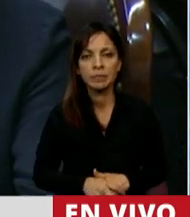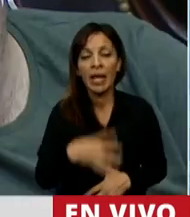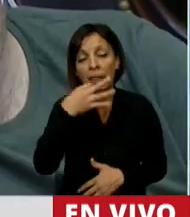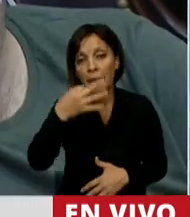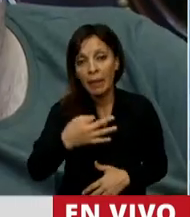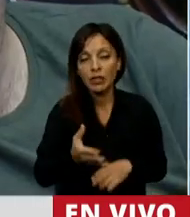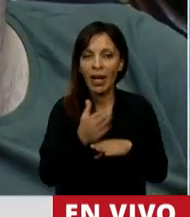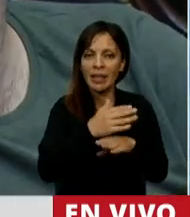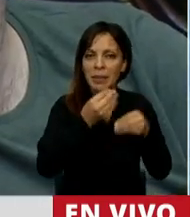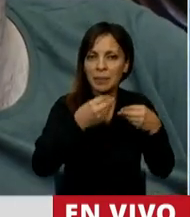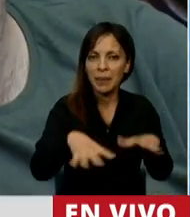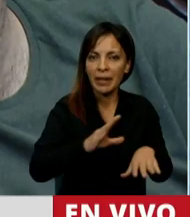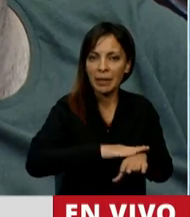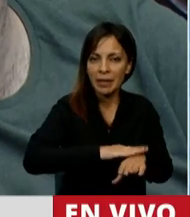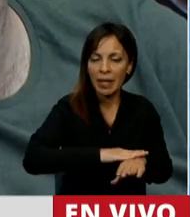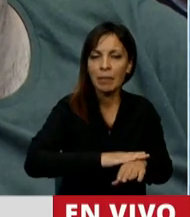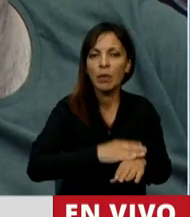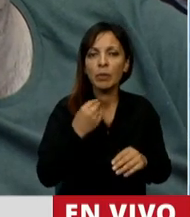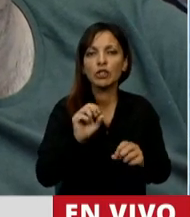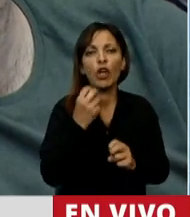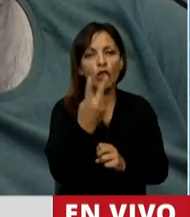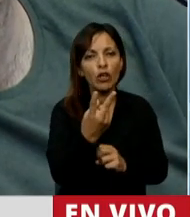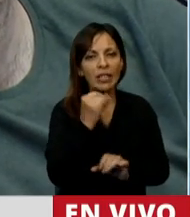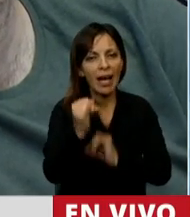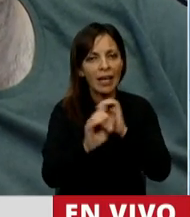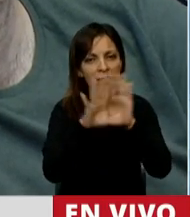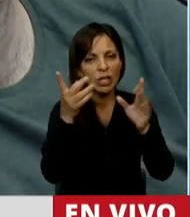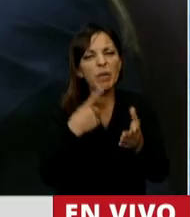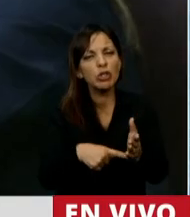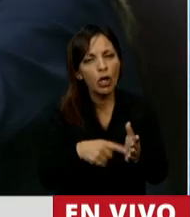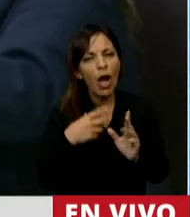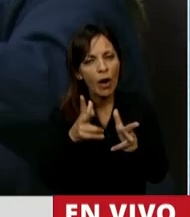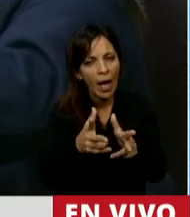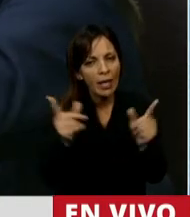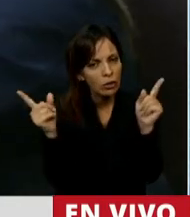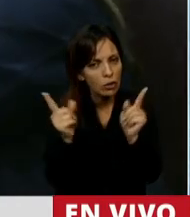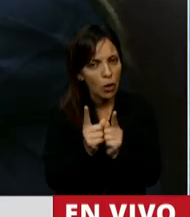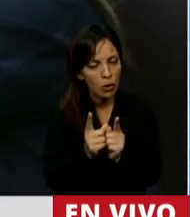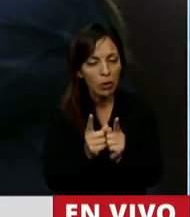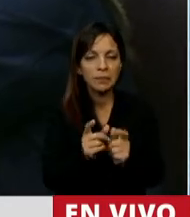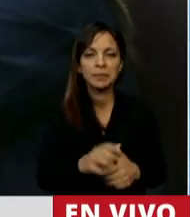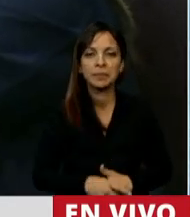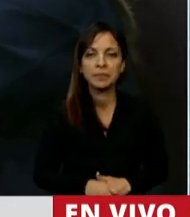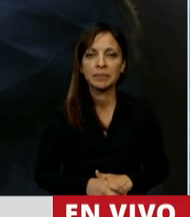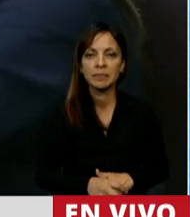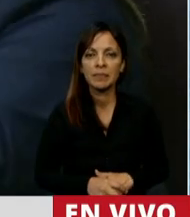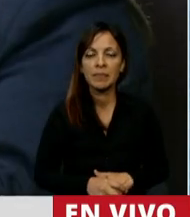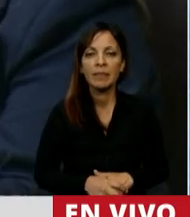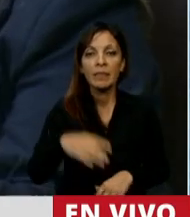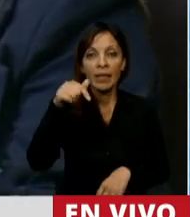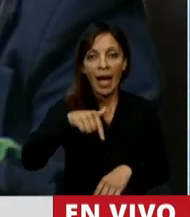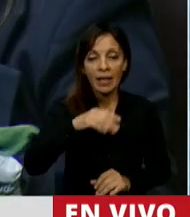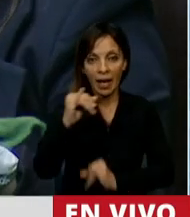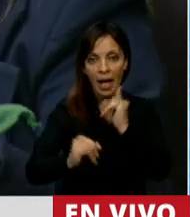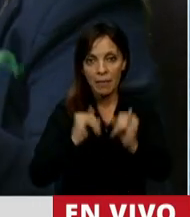tiempo al principio, señor presidente, porque hice dos aclaraciones, pero voy a redondear, señor presidente. Aquí se